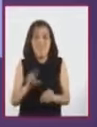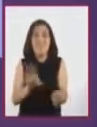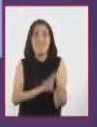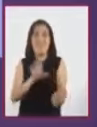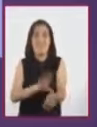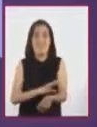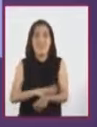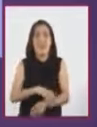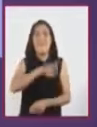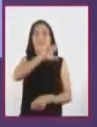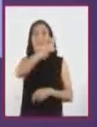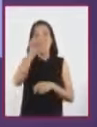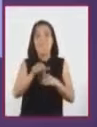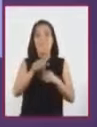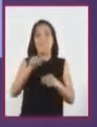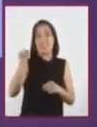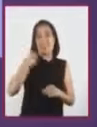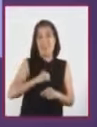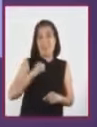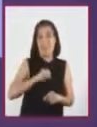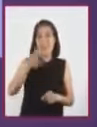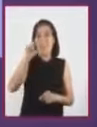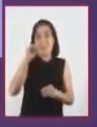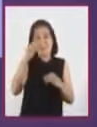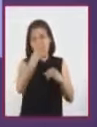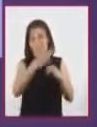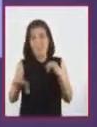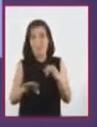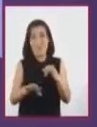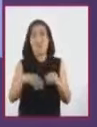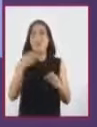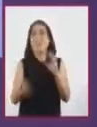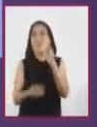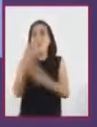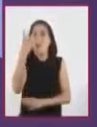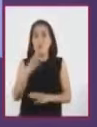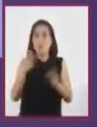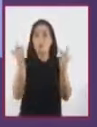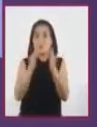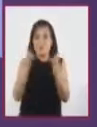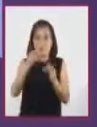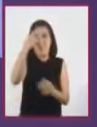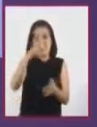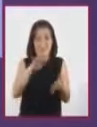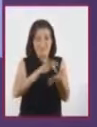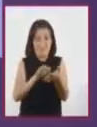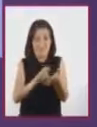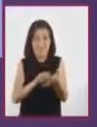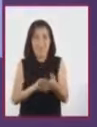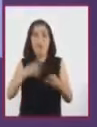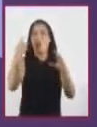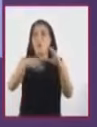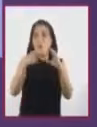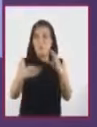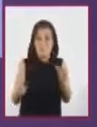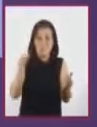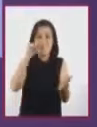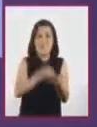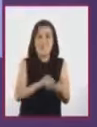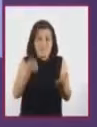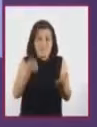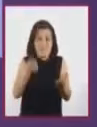En la última década del siglo XX, se incorporan aplicaciones como la calculadora, el correo electrónico,